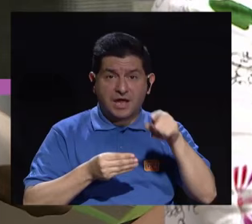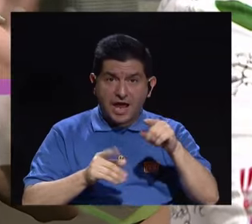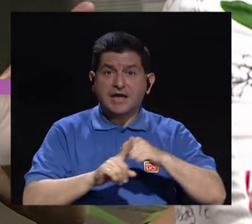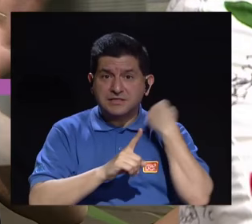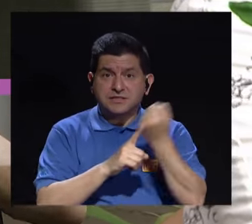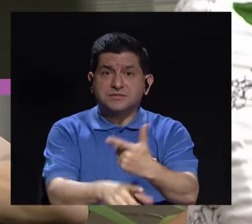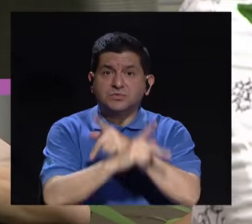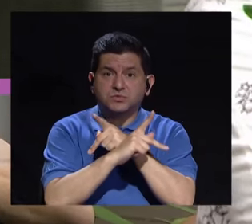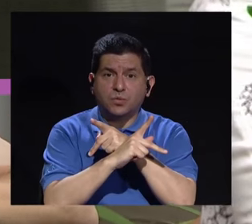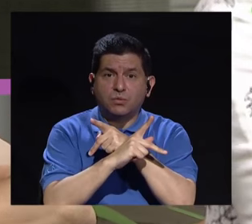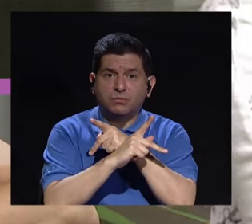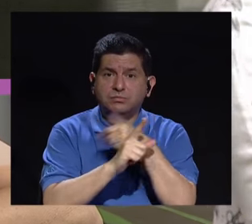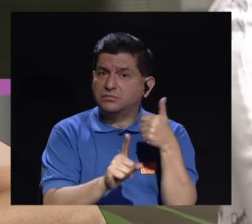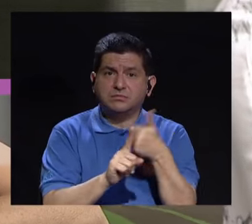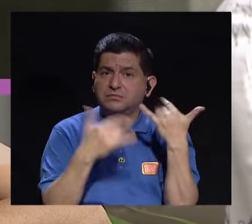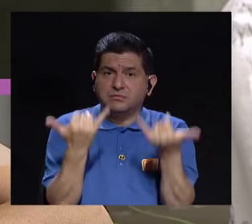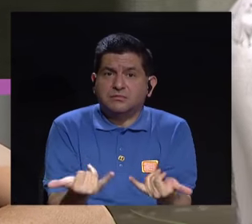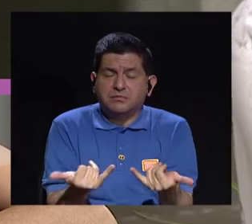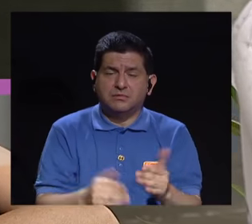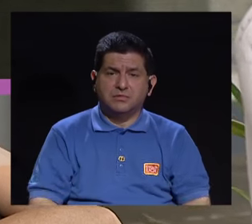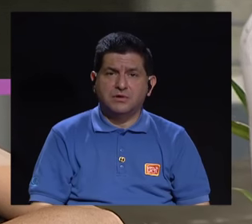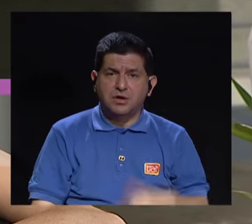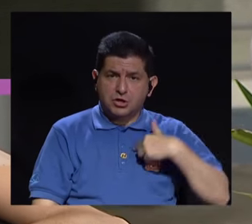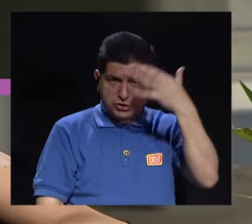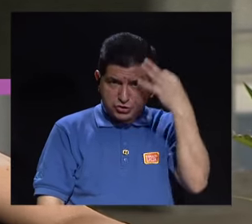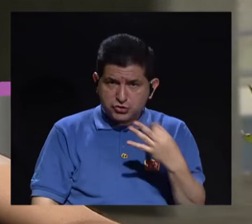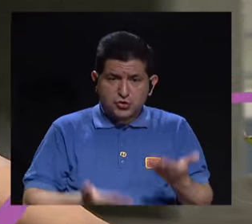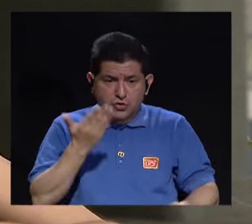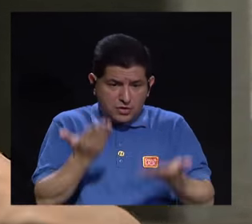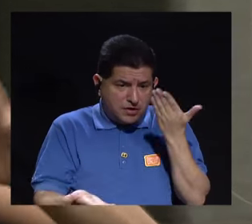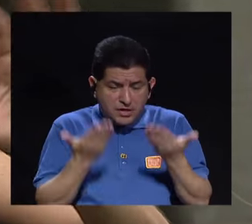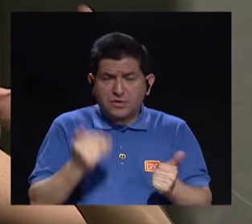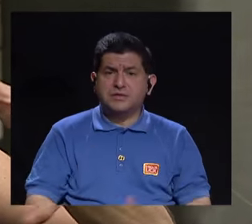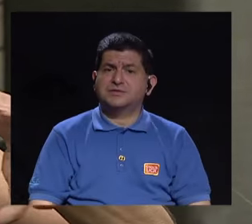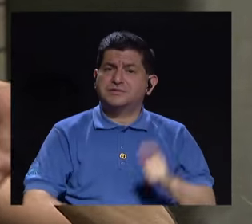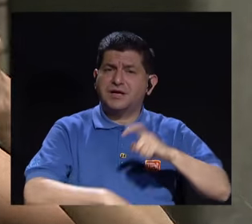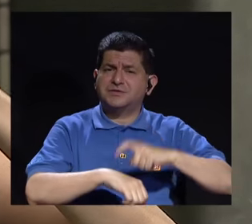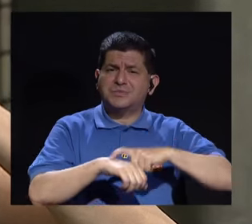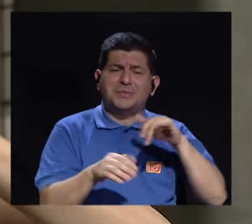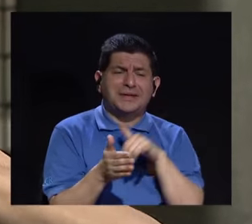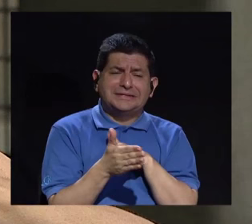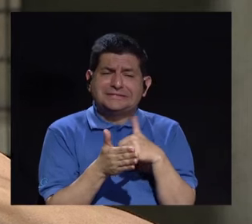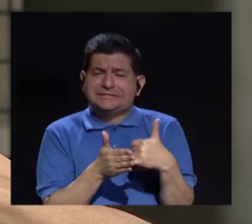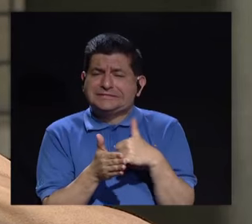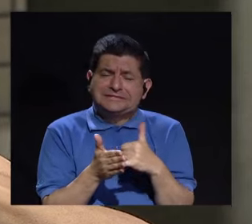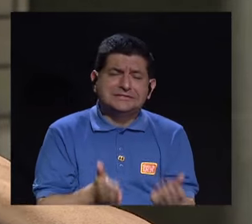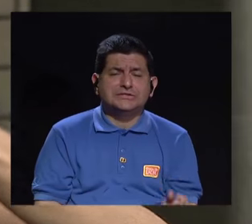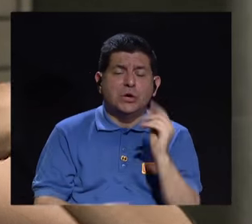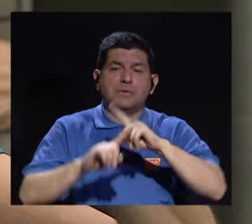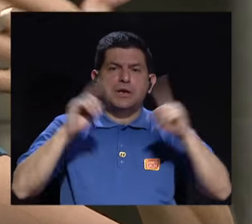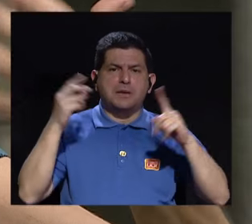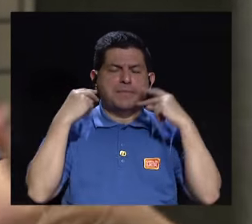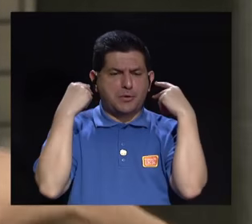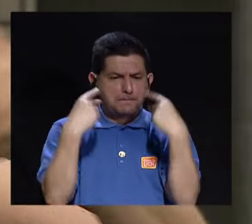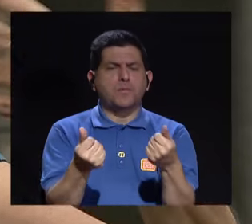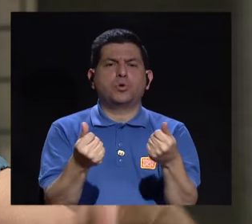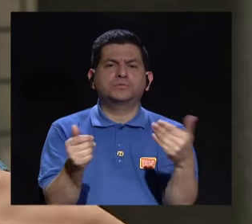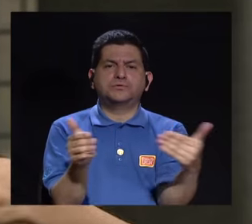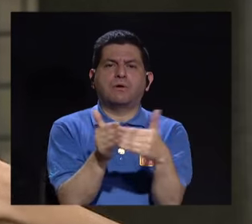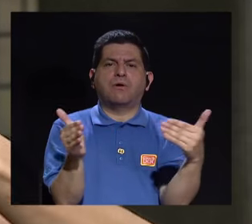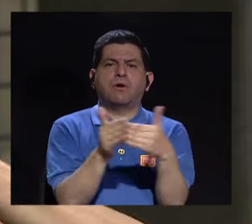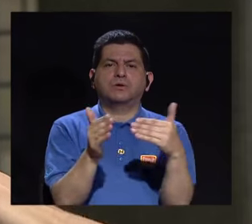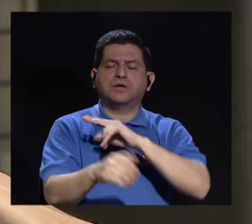Digamos que ese es un factor protector de por sí, porque creo que puede haber momentos de vulnerabilidad del adolescente, pero pronto